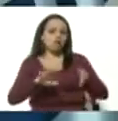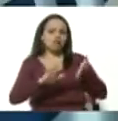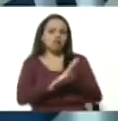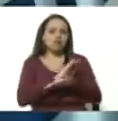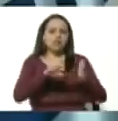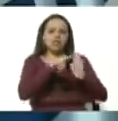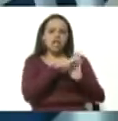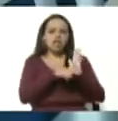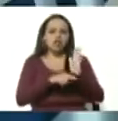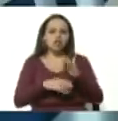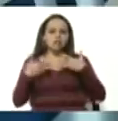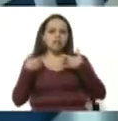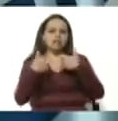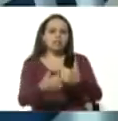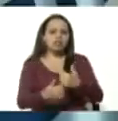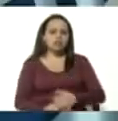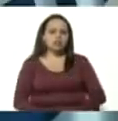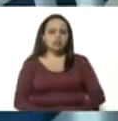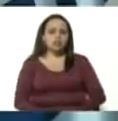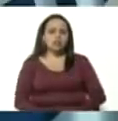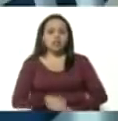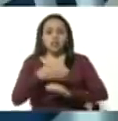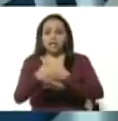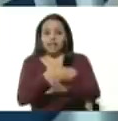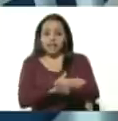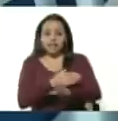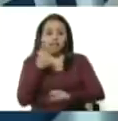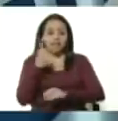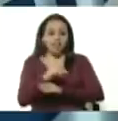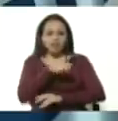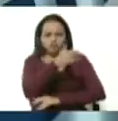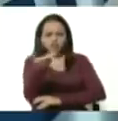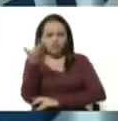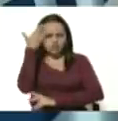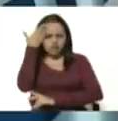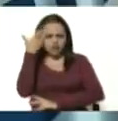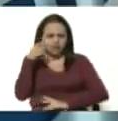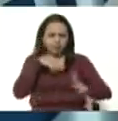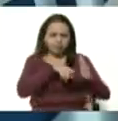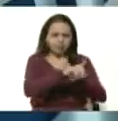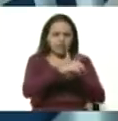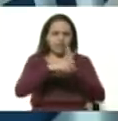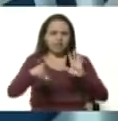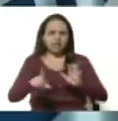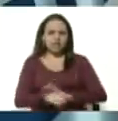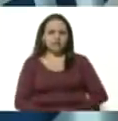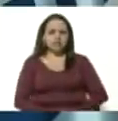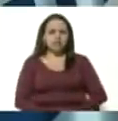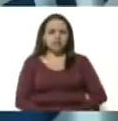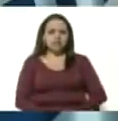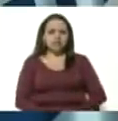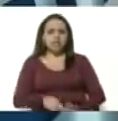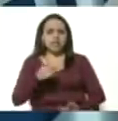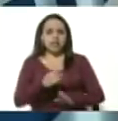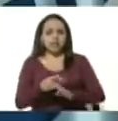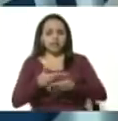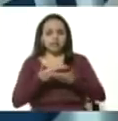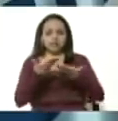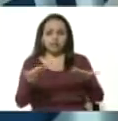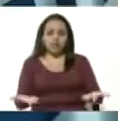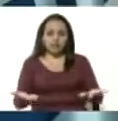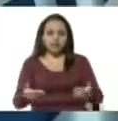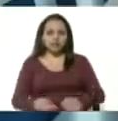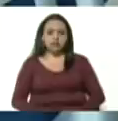normas sanitarias donde previamente como ya se sabe los que entran de manera legal se les da el